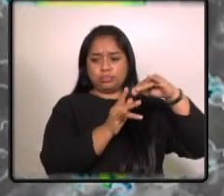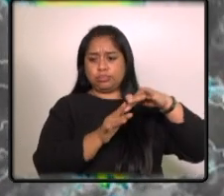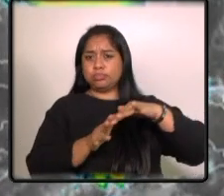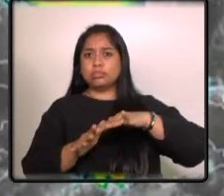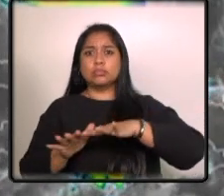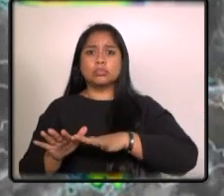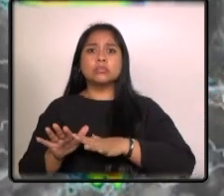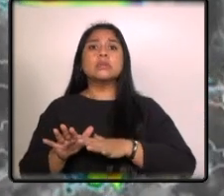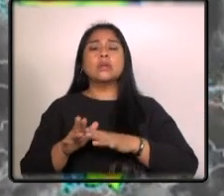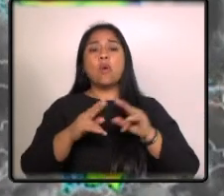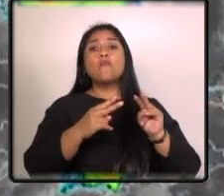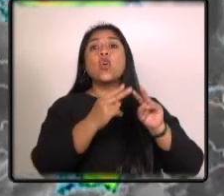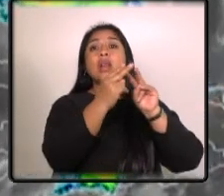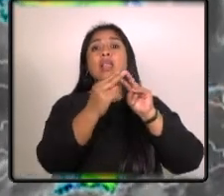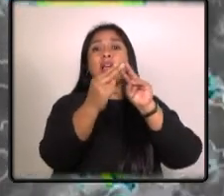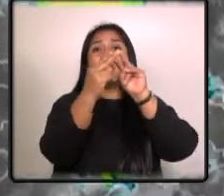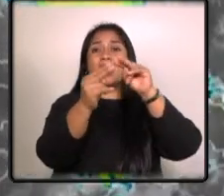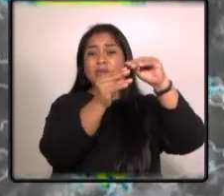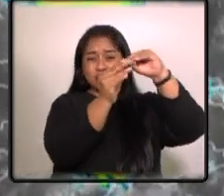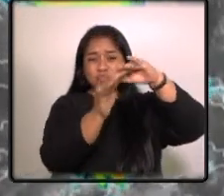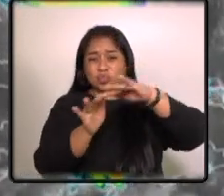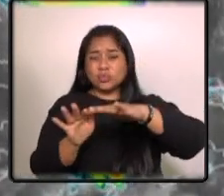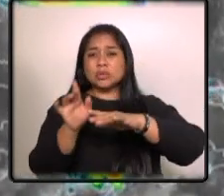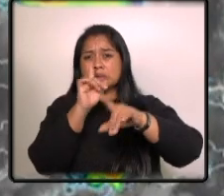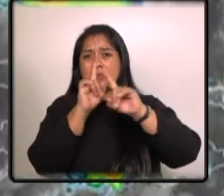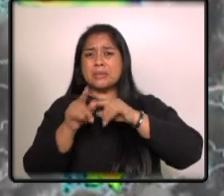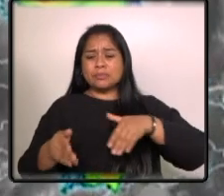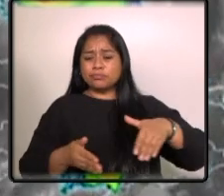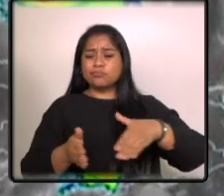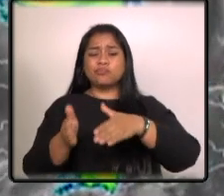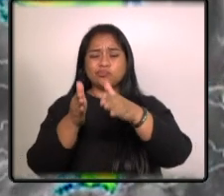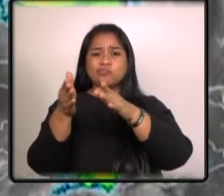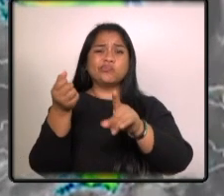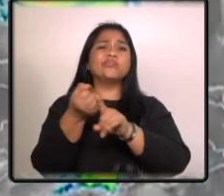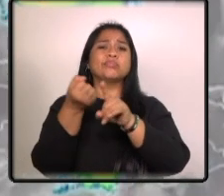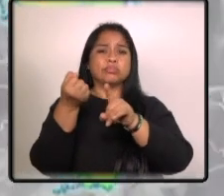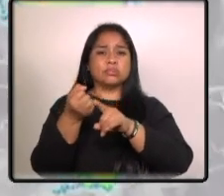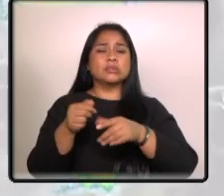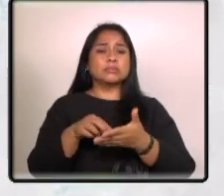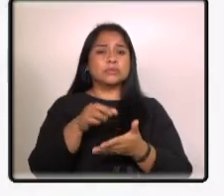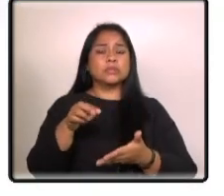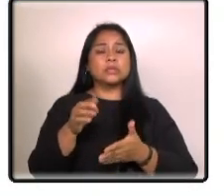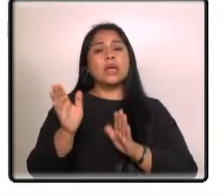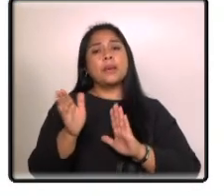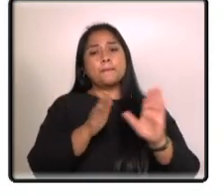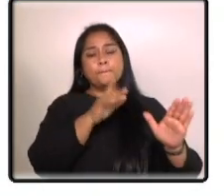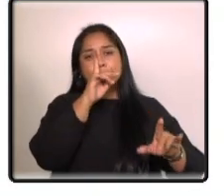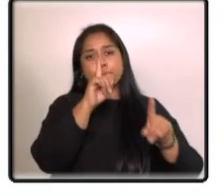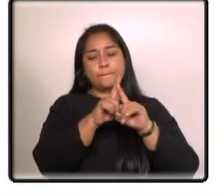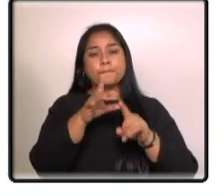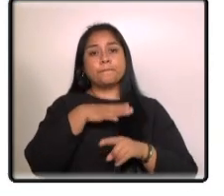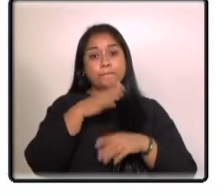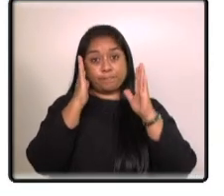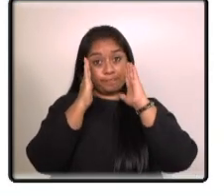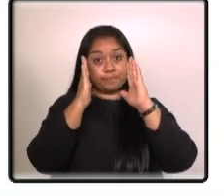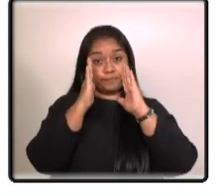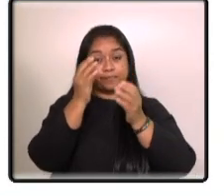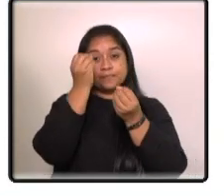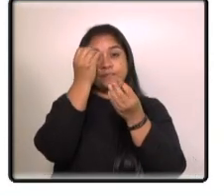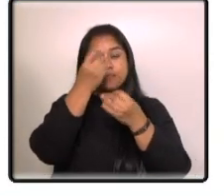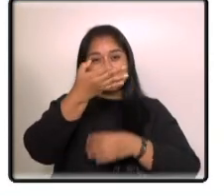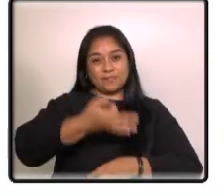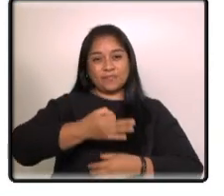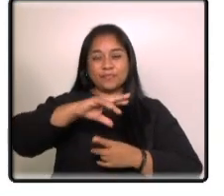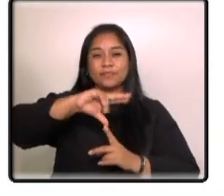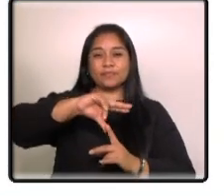lajares en la cadena volcánica y daños a la red vial e infraestructura del país además de mantenerse atentos a la información del oficial